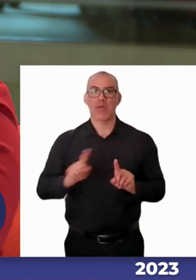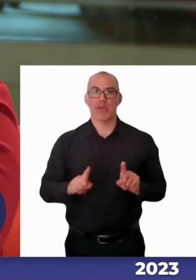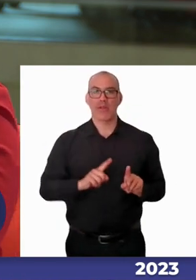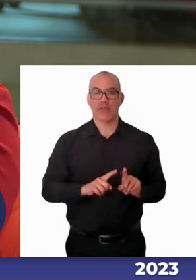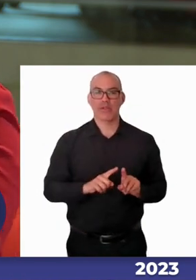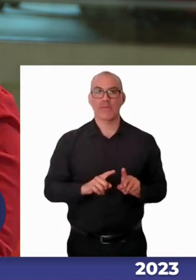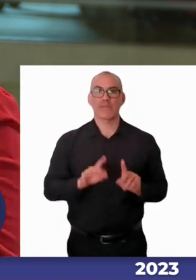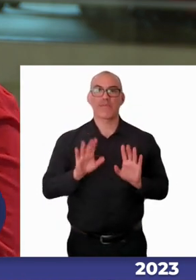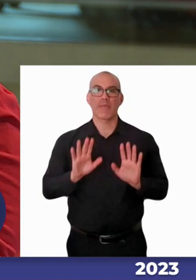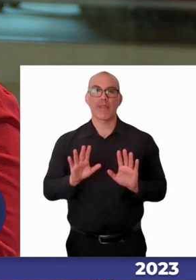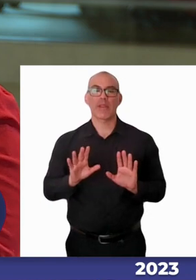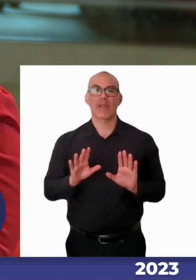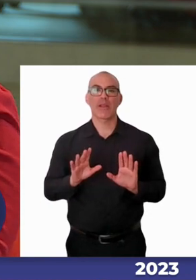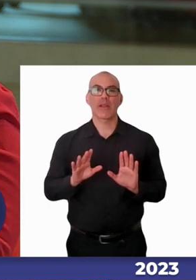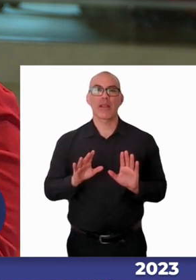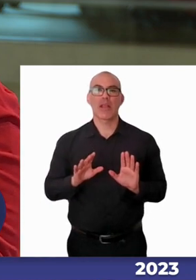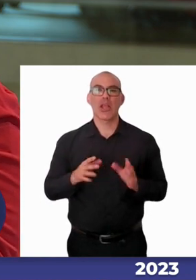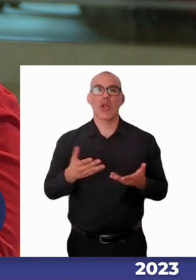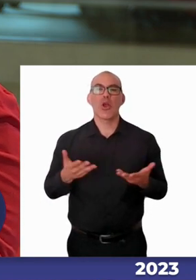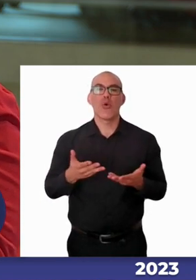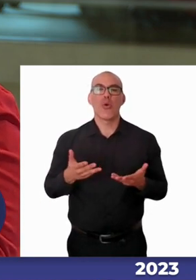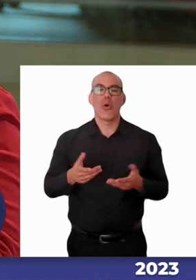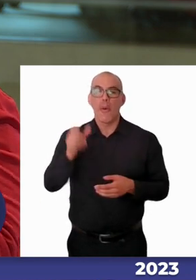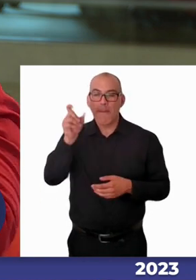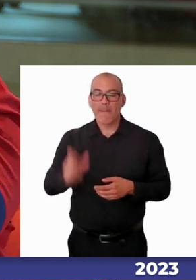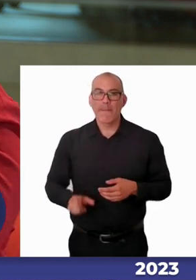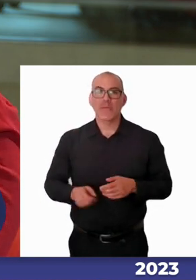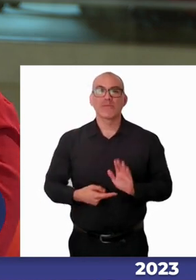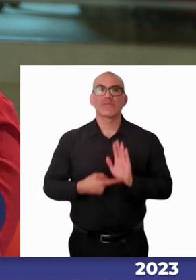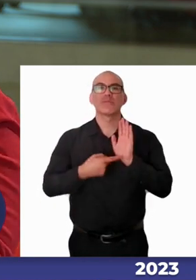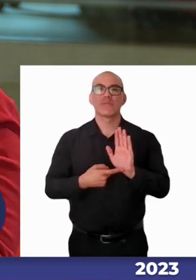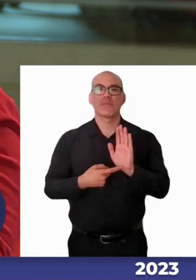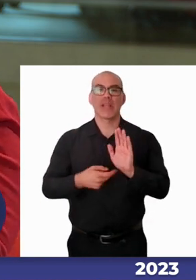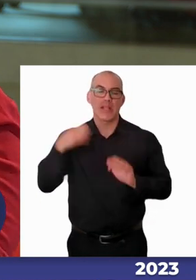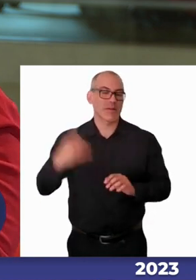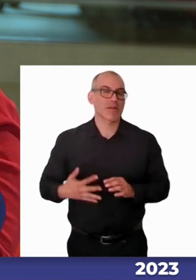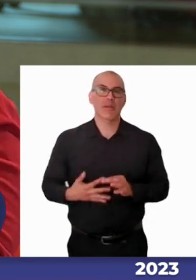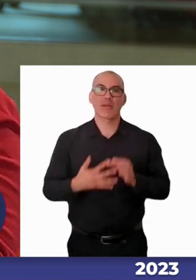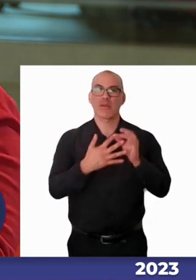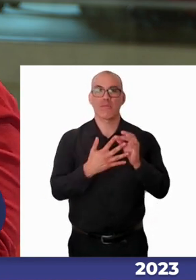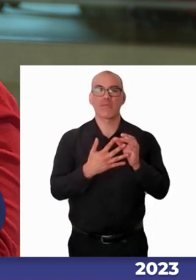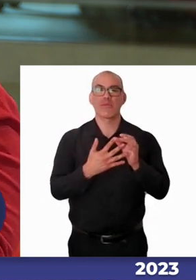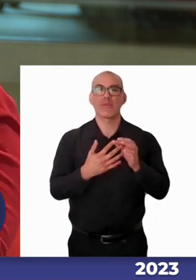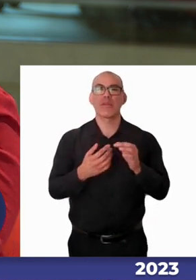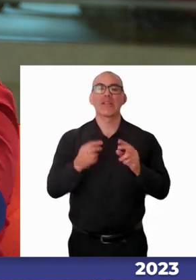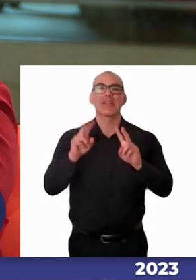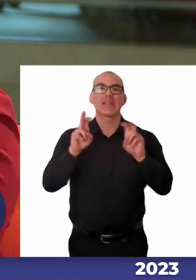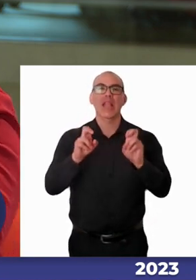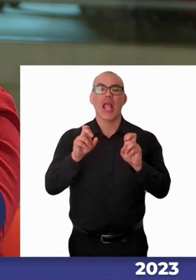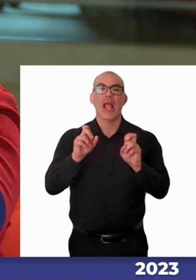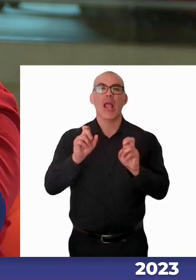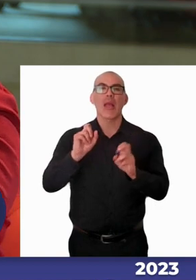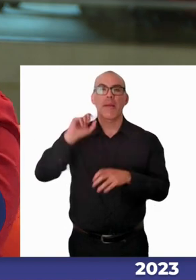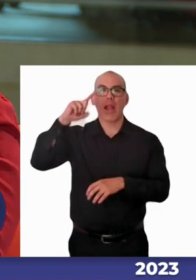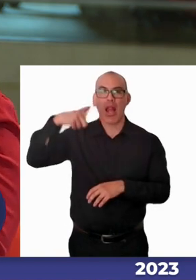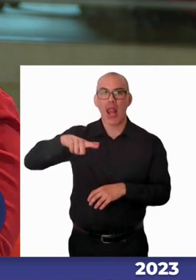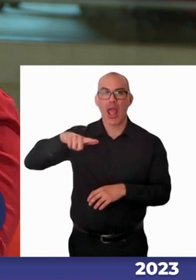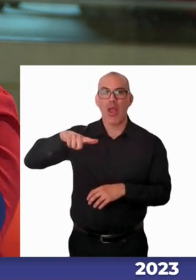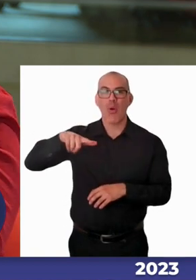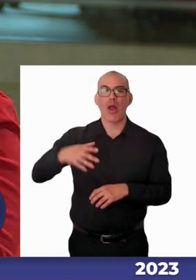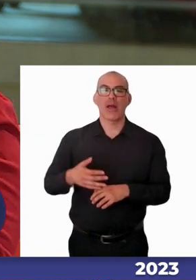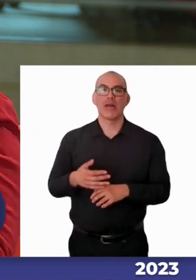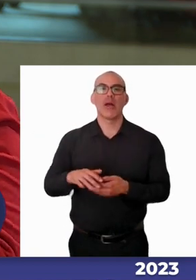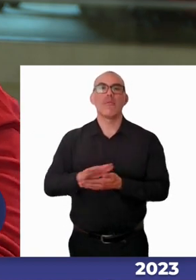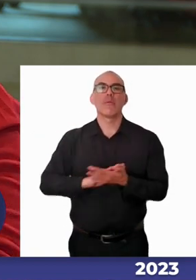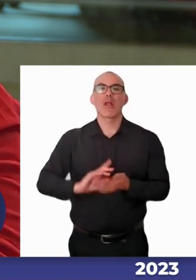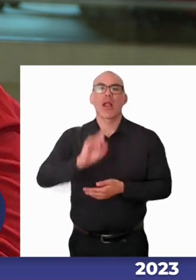ejemplificar el sujeto es lo principal a la hora de referirse a la hora del lenguaje empezamos con la contextualización de quién es la